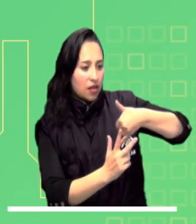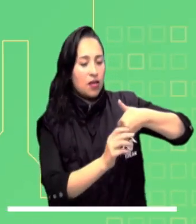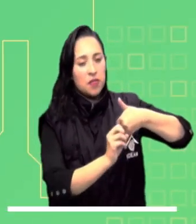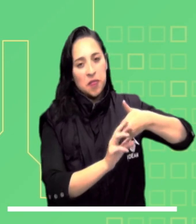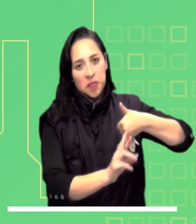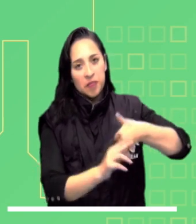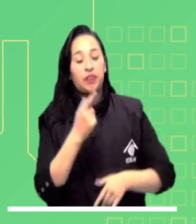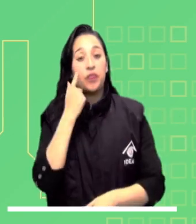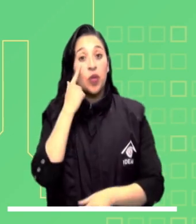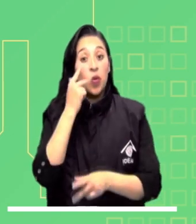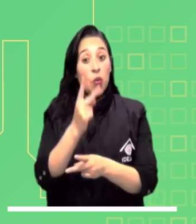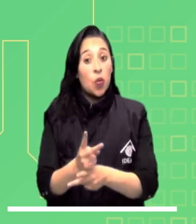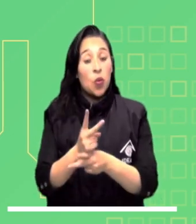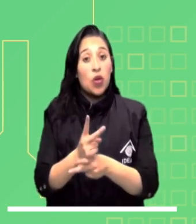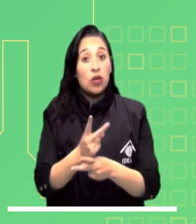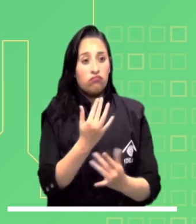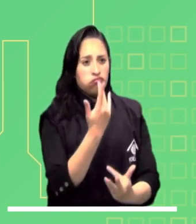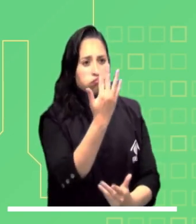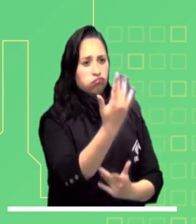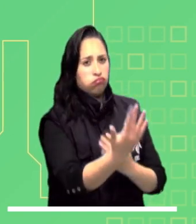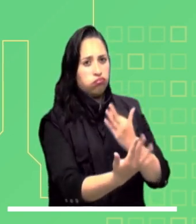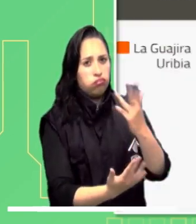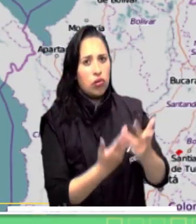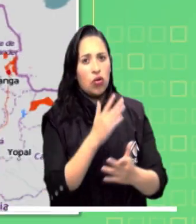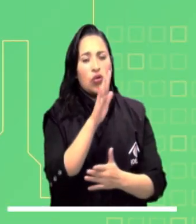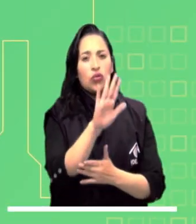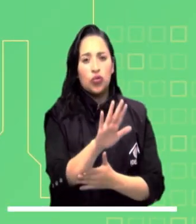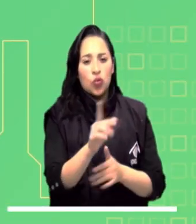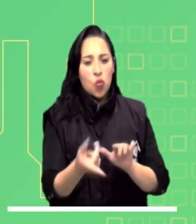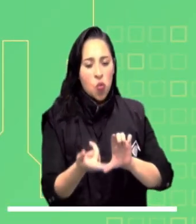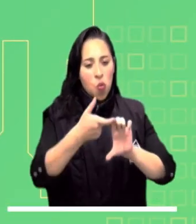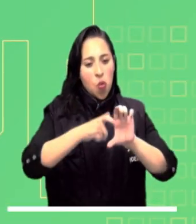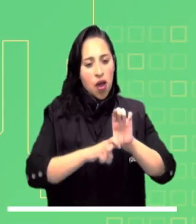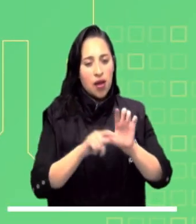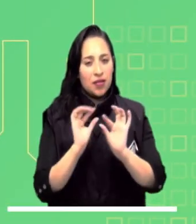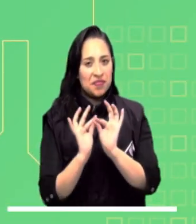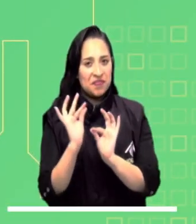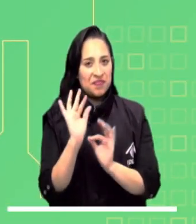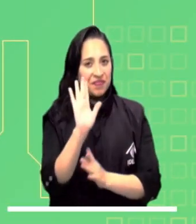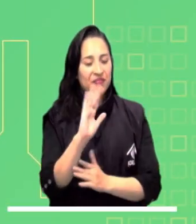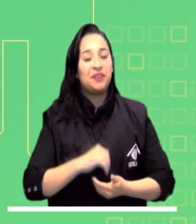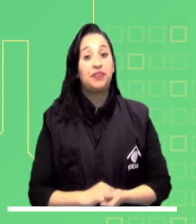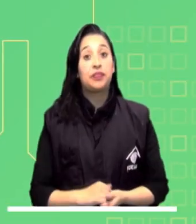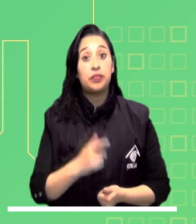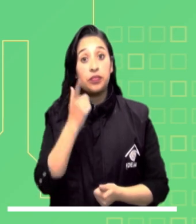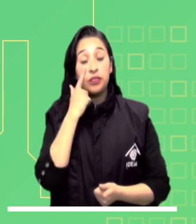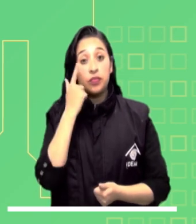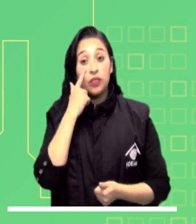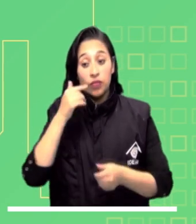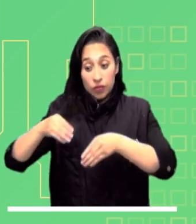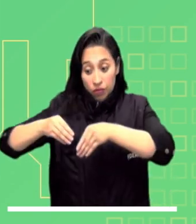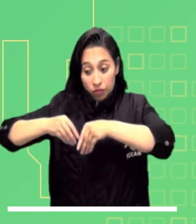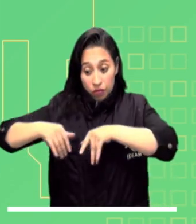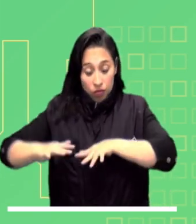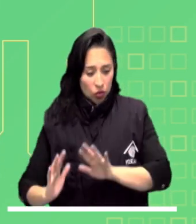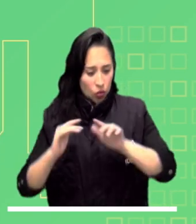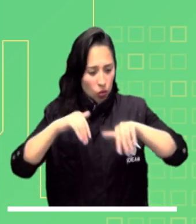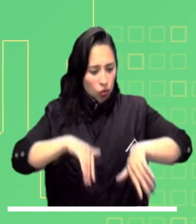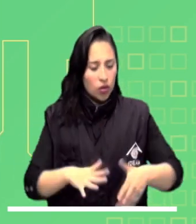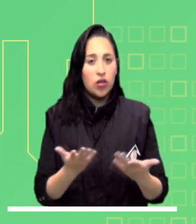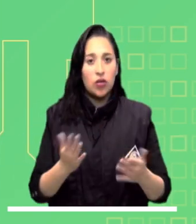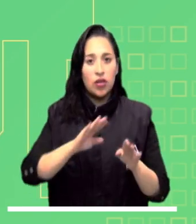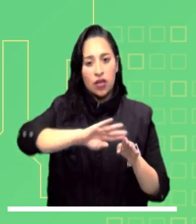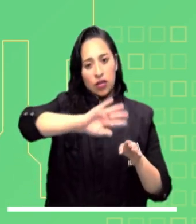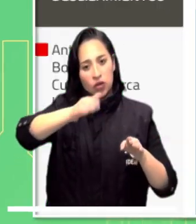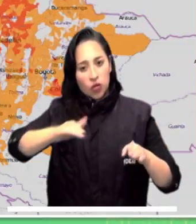principales ríos y afluentes de las regiones Caribe, Andina y Orinoquía. Atentos a posibles incendios forestales en zonas de Uribia y La Guajira.